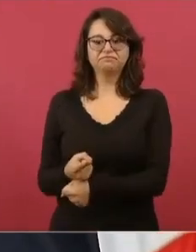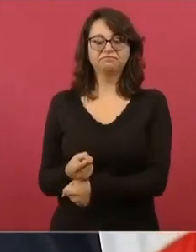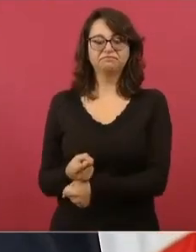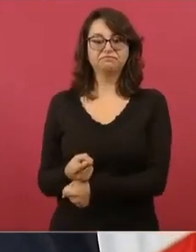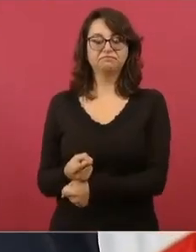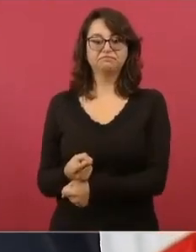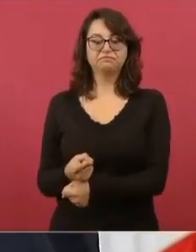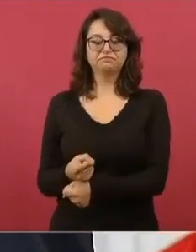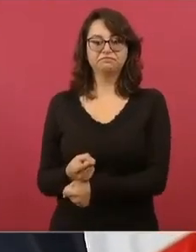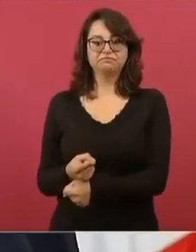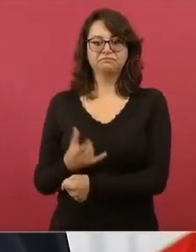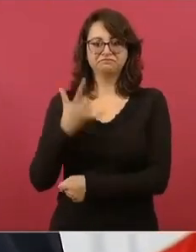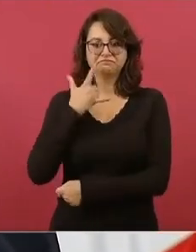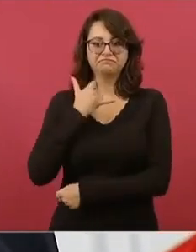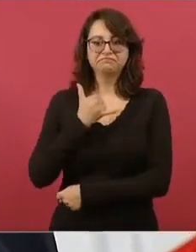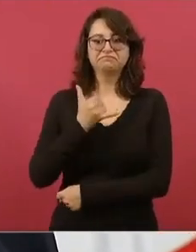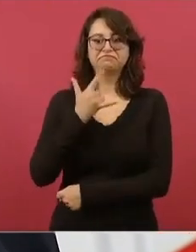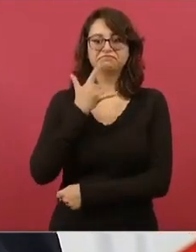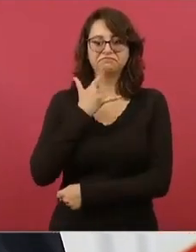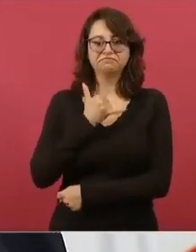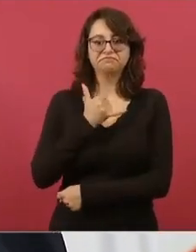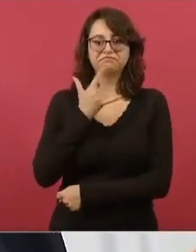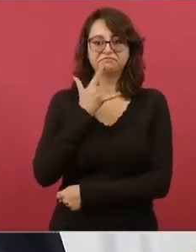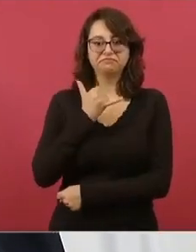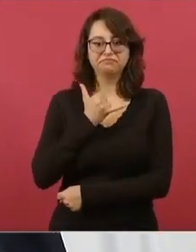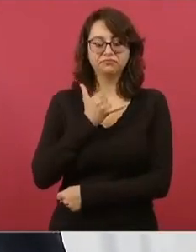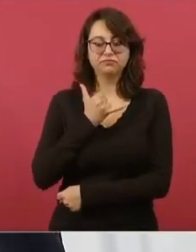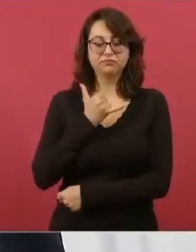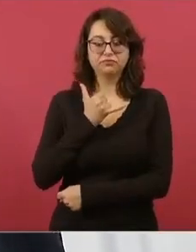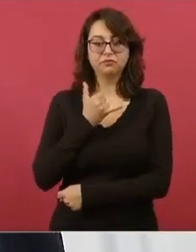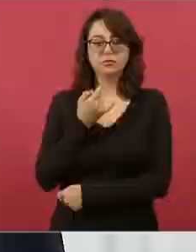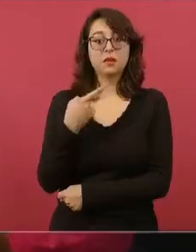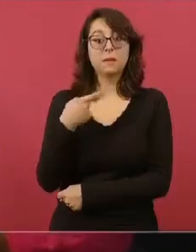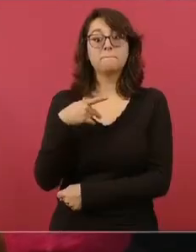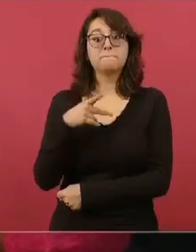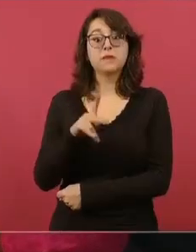Después, pues la prensa se fue